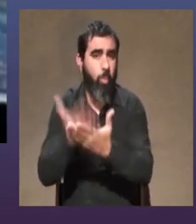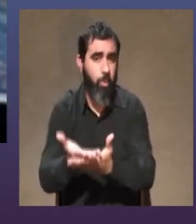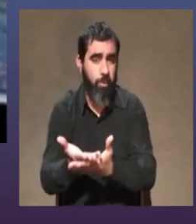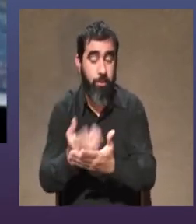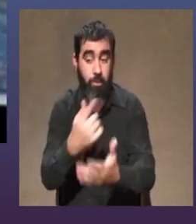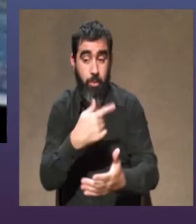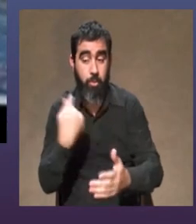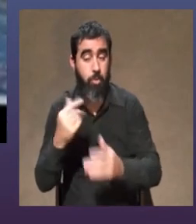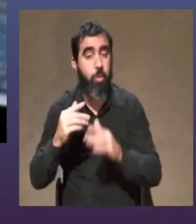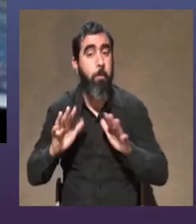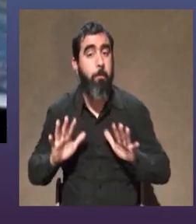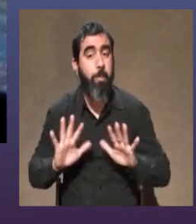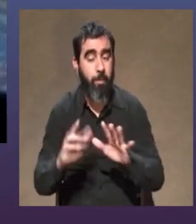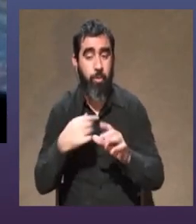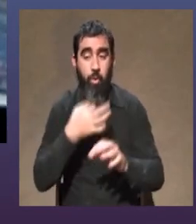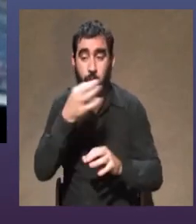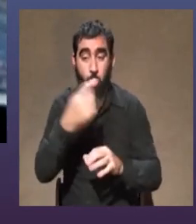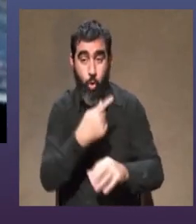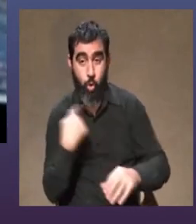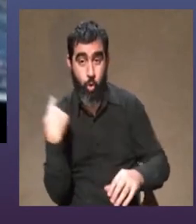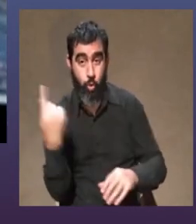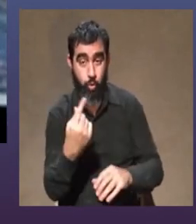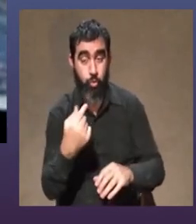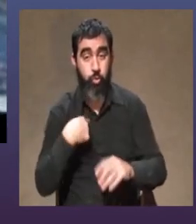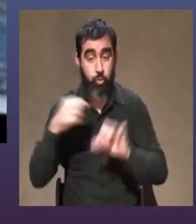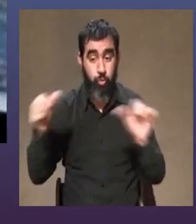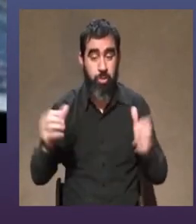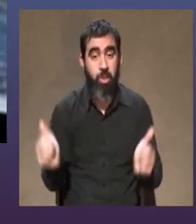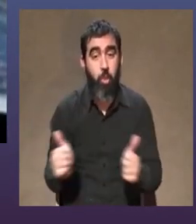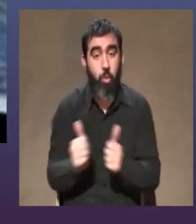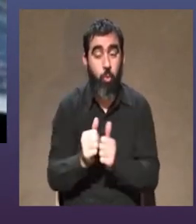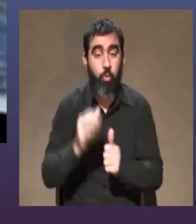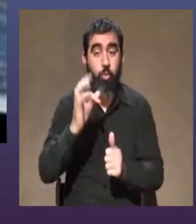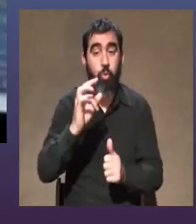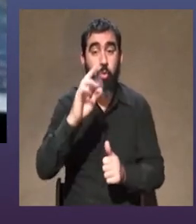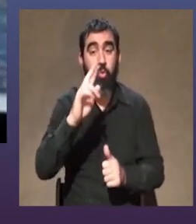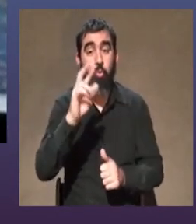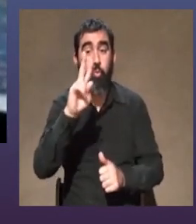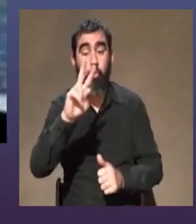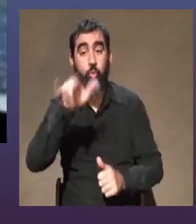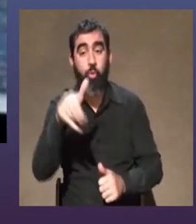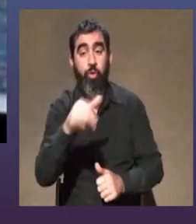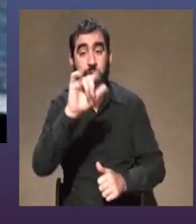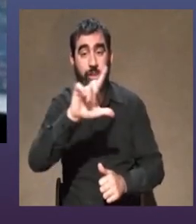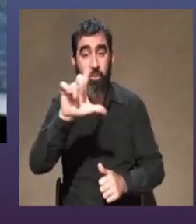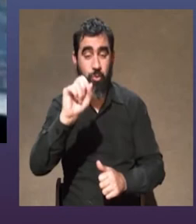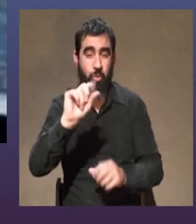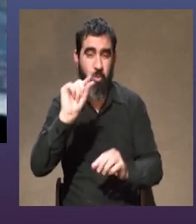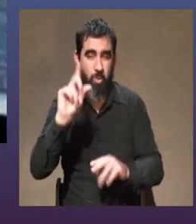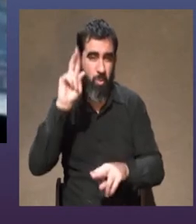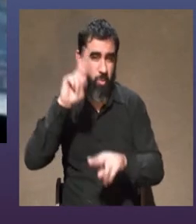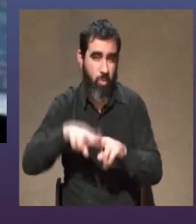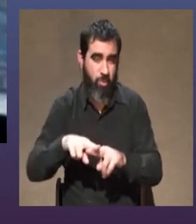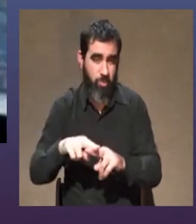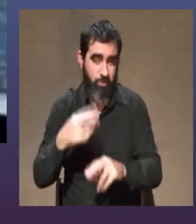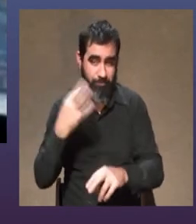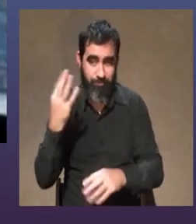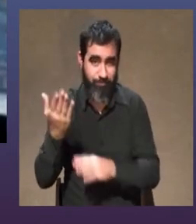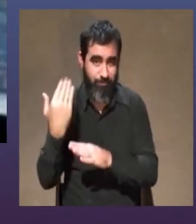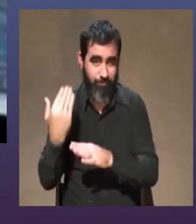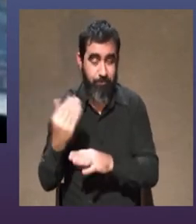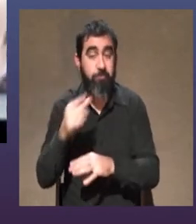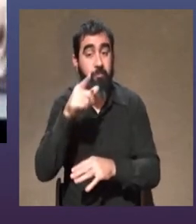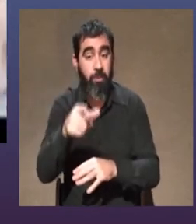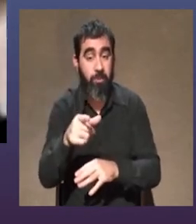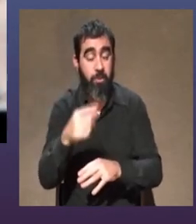nosotros preparamos digo nosotros porque a mí lo hicimos junto a Mariana Trujillo a quien perdimos recientemente y